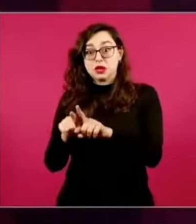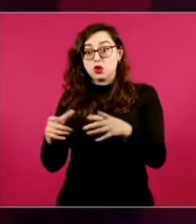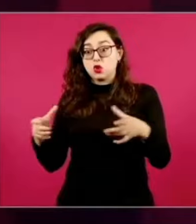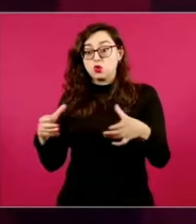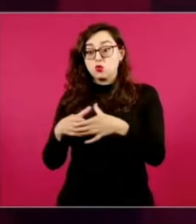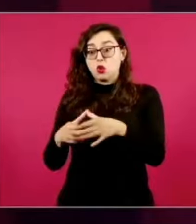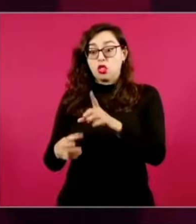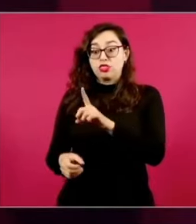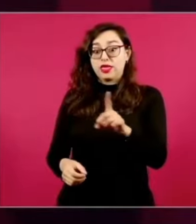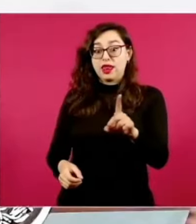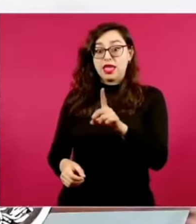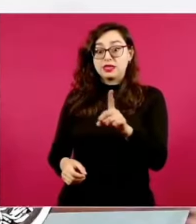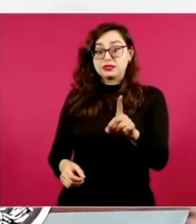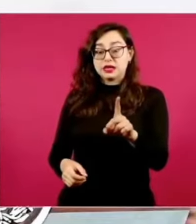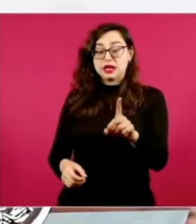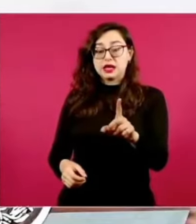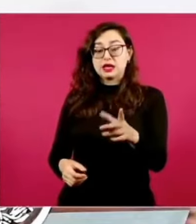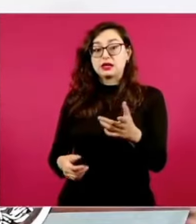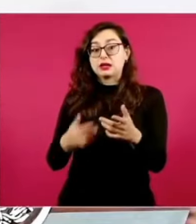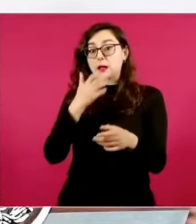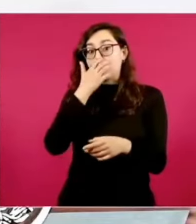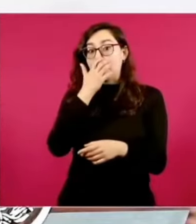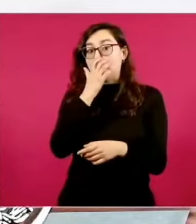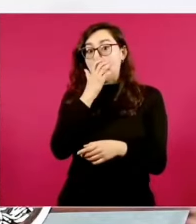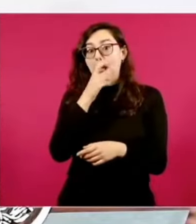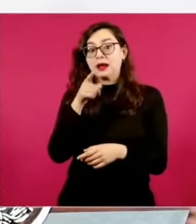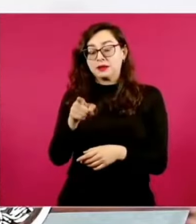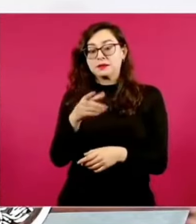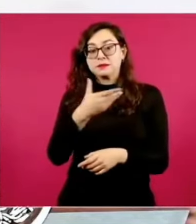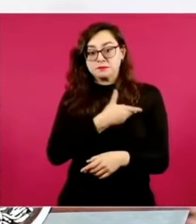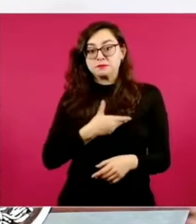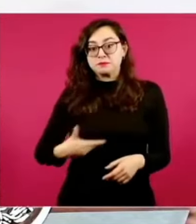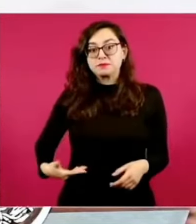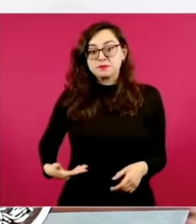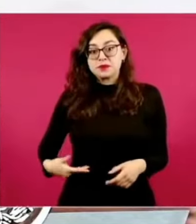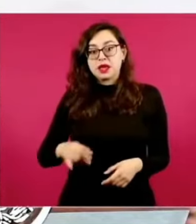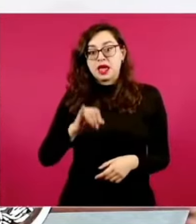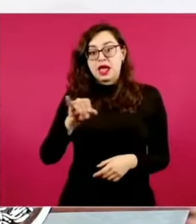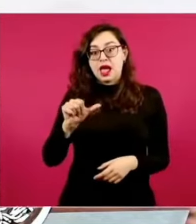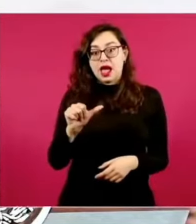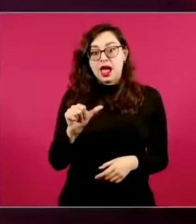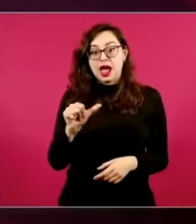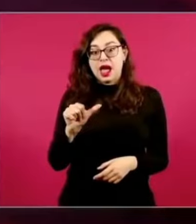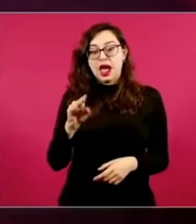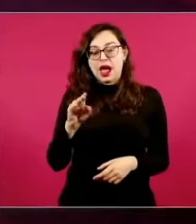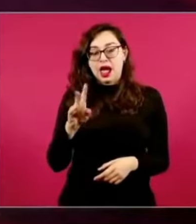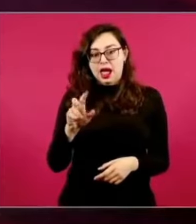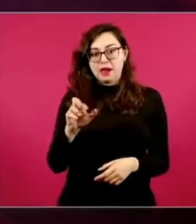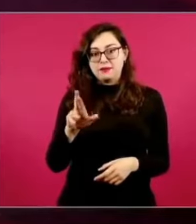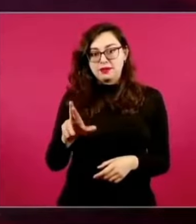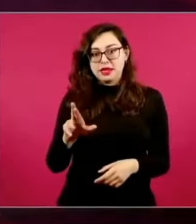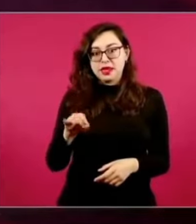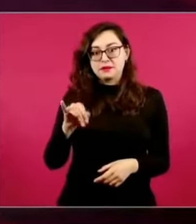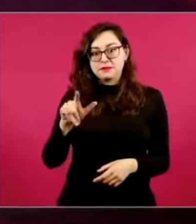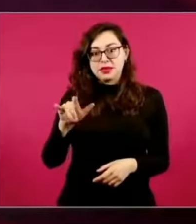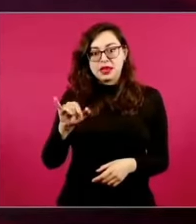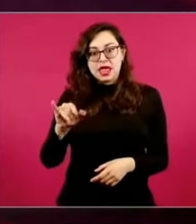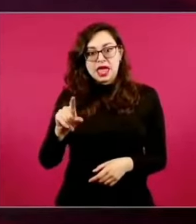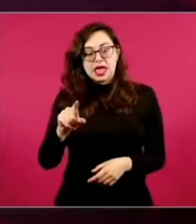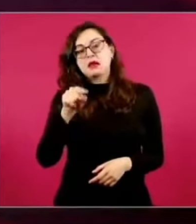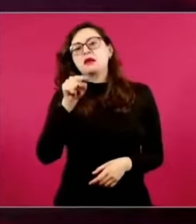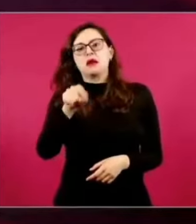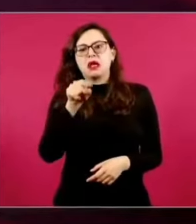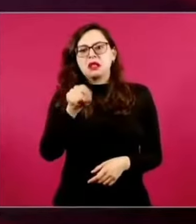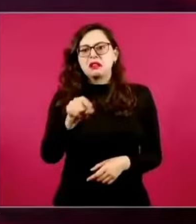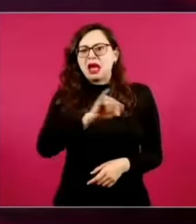candidato que hoy pudo y es nuestro presidente, que es Javier Milei, una persona que no venía de partido